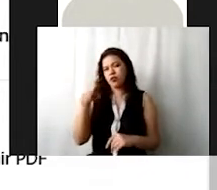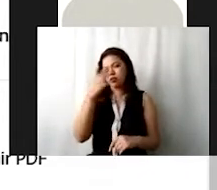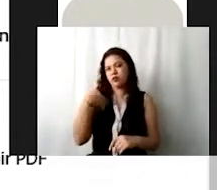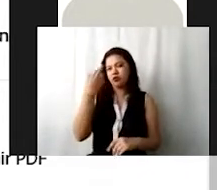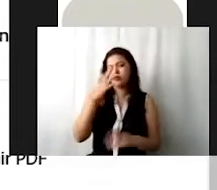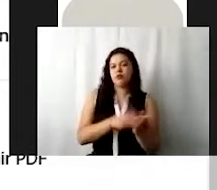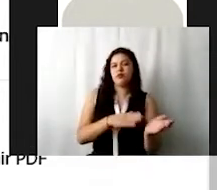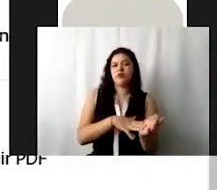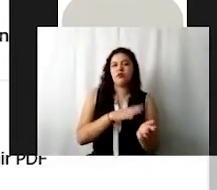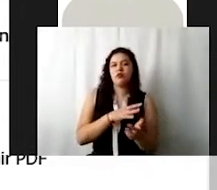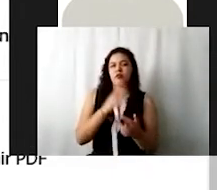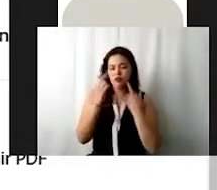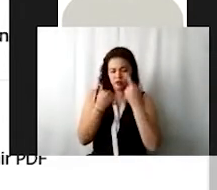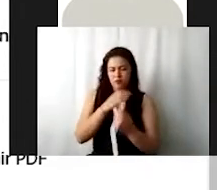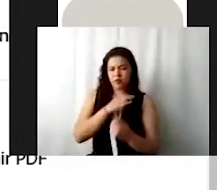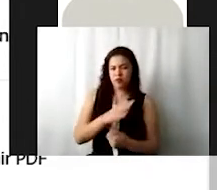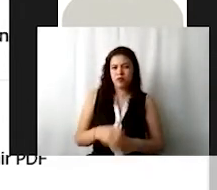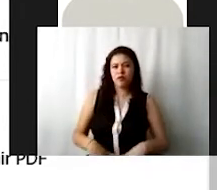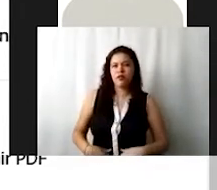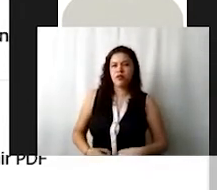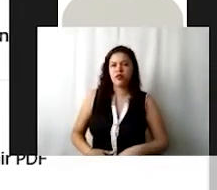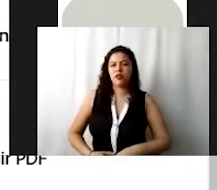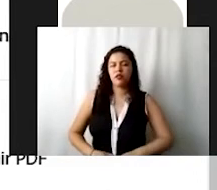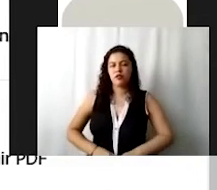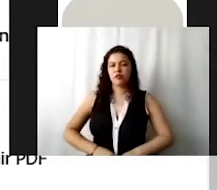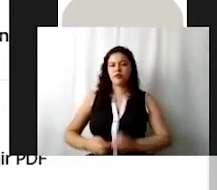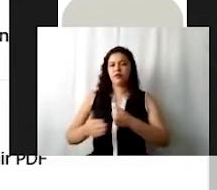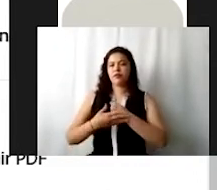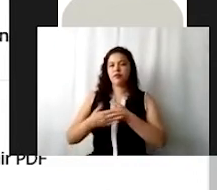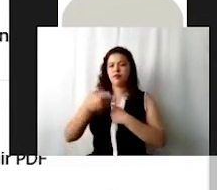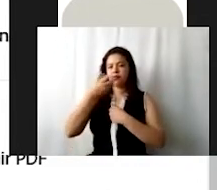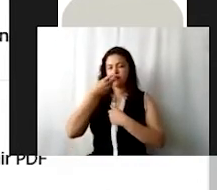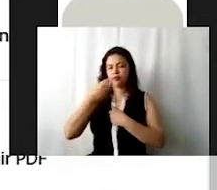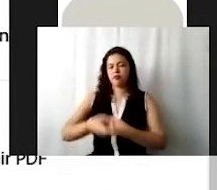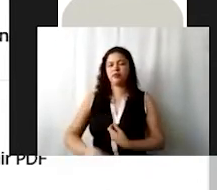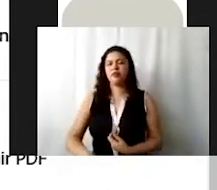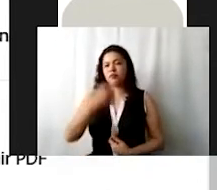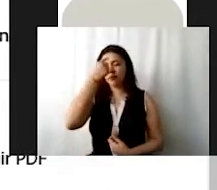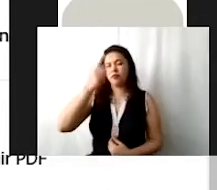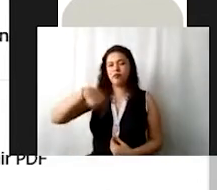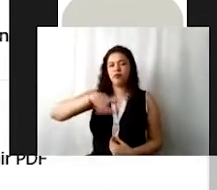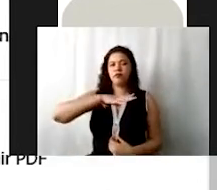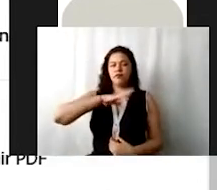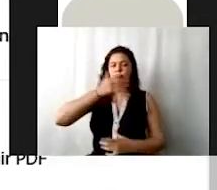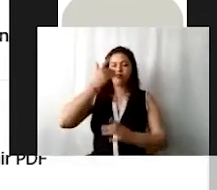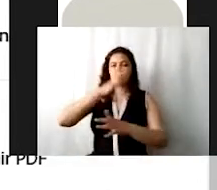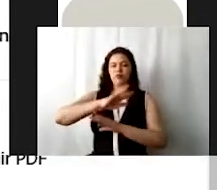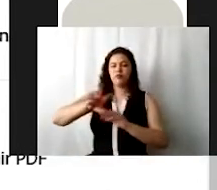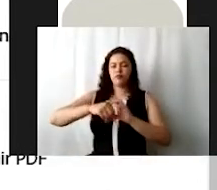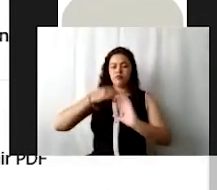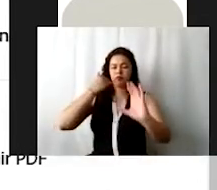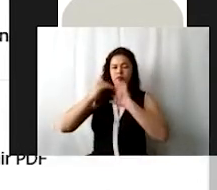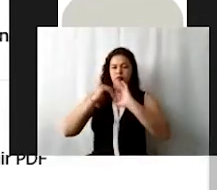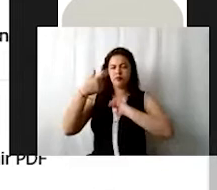documentos que más adelante les van a comentar, para que ustedes puedan tener, pues, la entrega completa de su